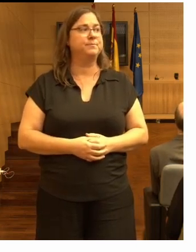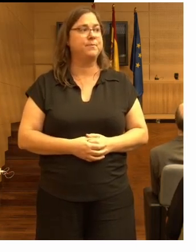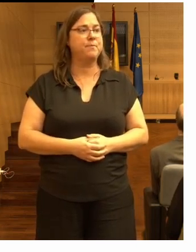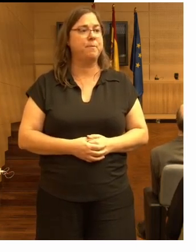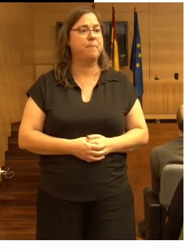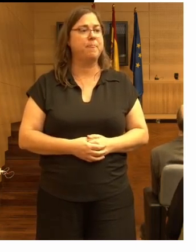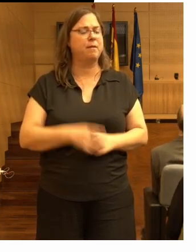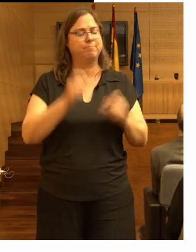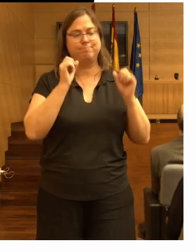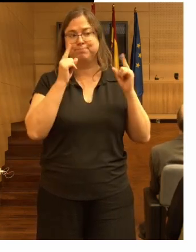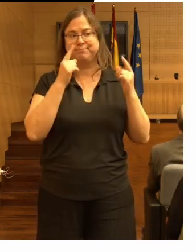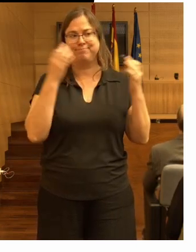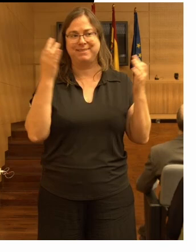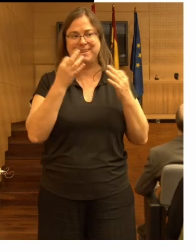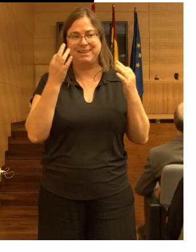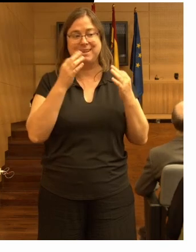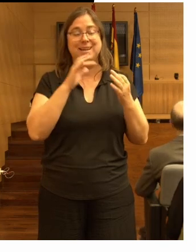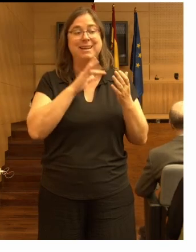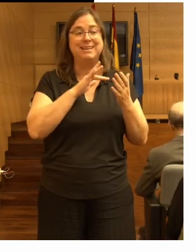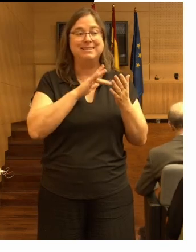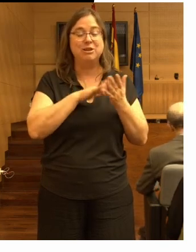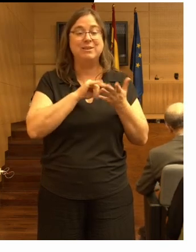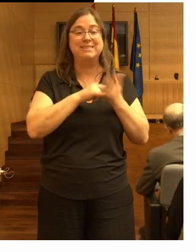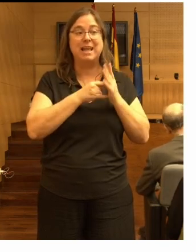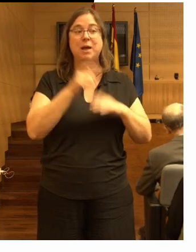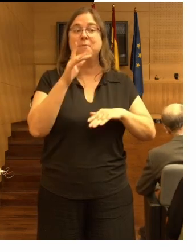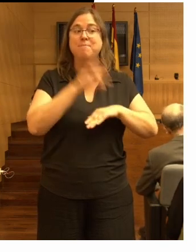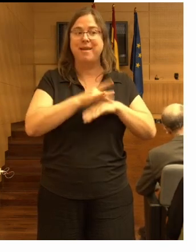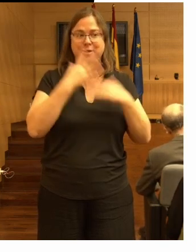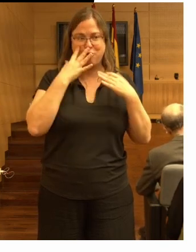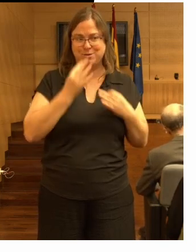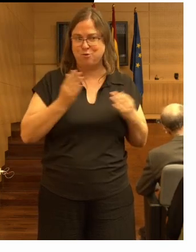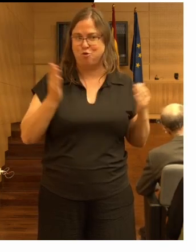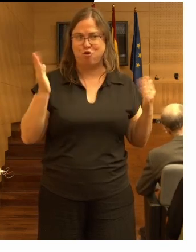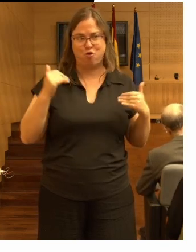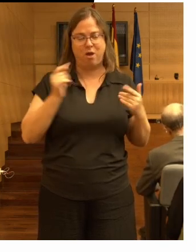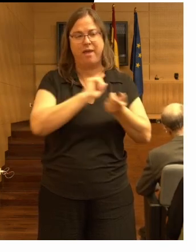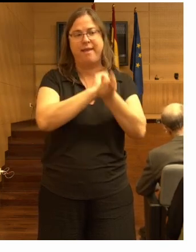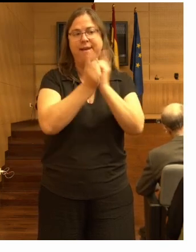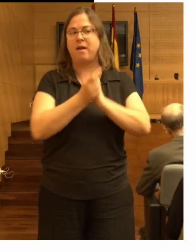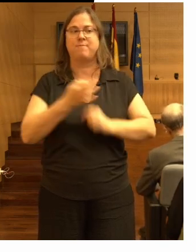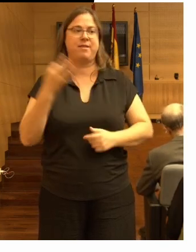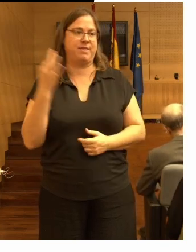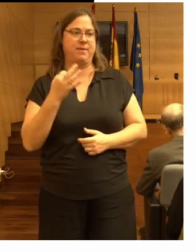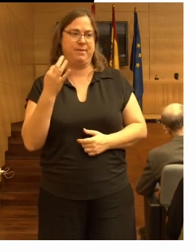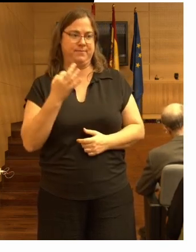se dieron cuenta de que había dispositivos médicos que no eran seguros y que había que cambiar así que